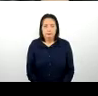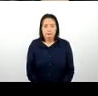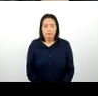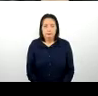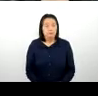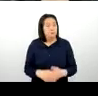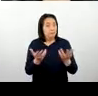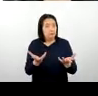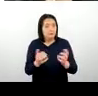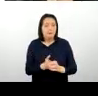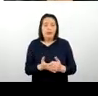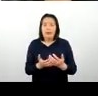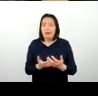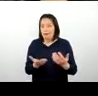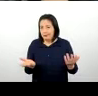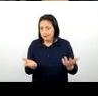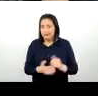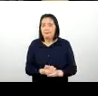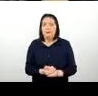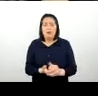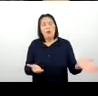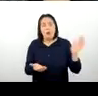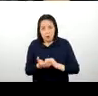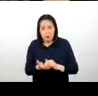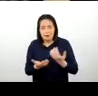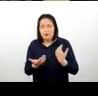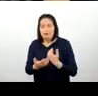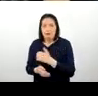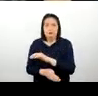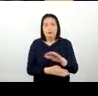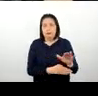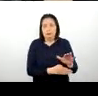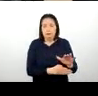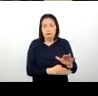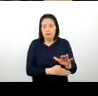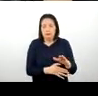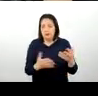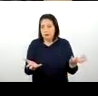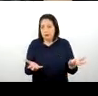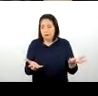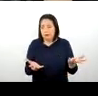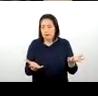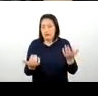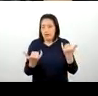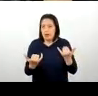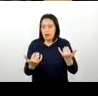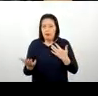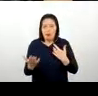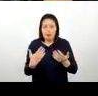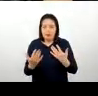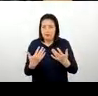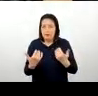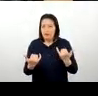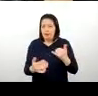Bueno, ante todo, una vez más, muy buenas tardes. Se va a mencionar en esta tarde todo lo que viene a ser